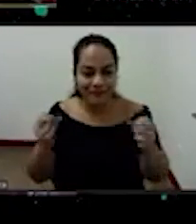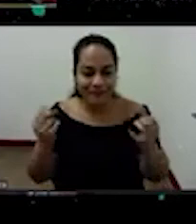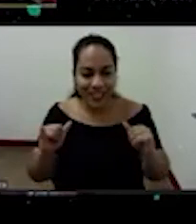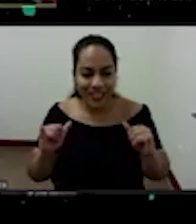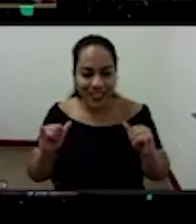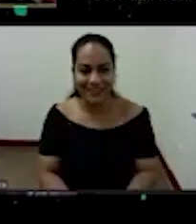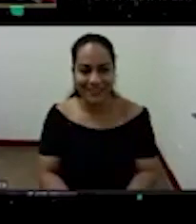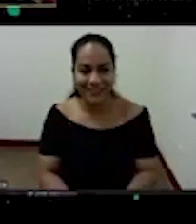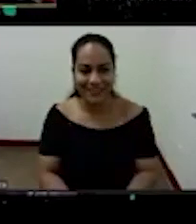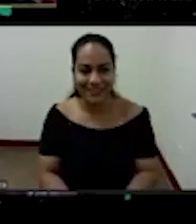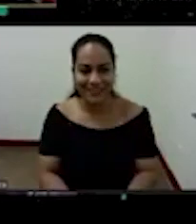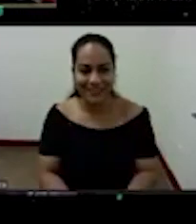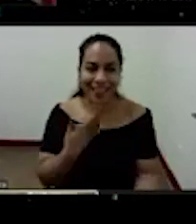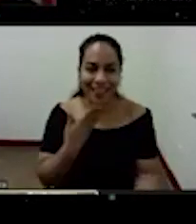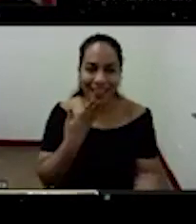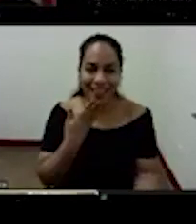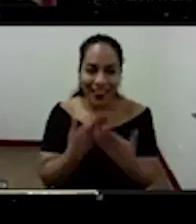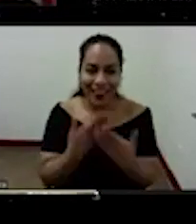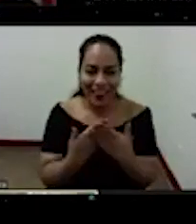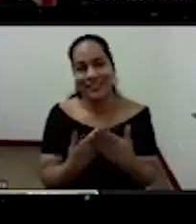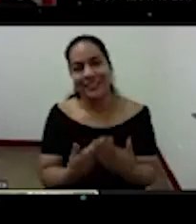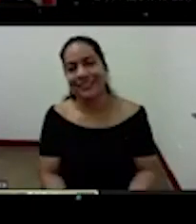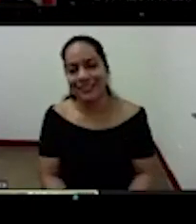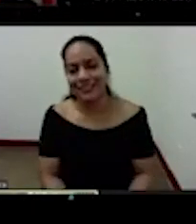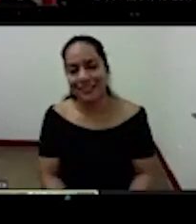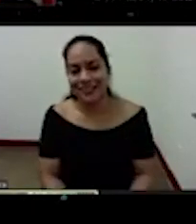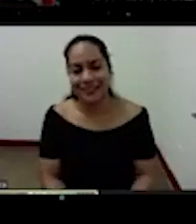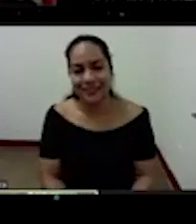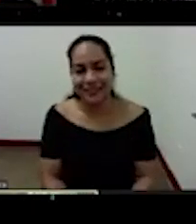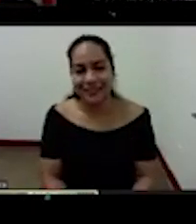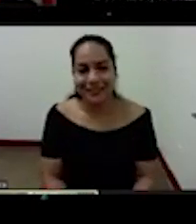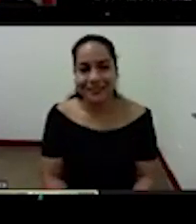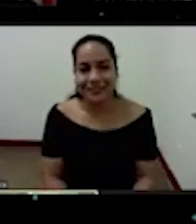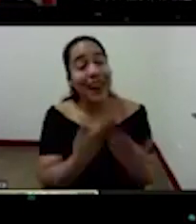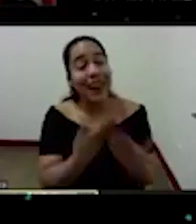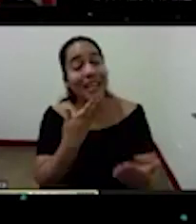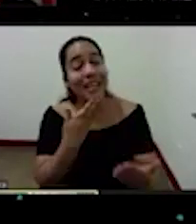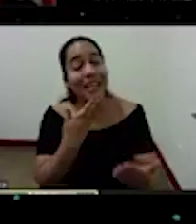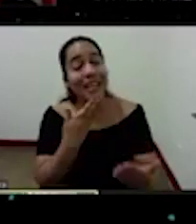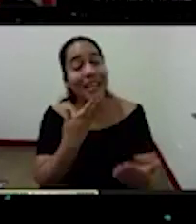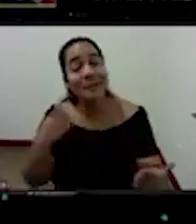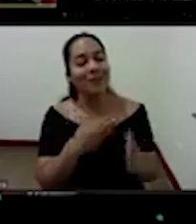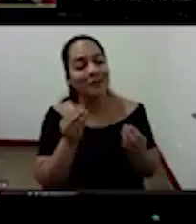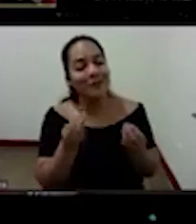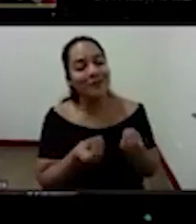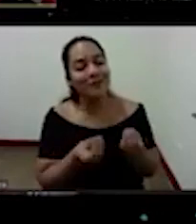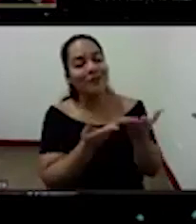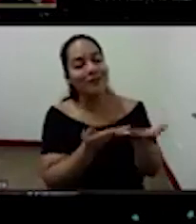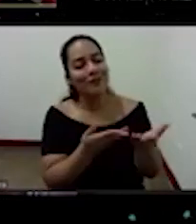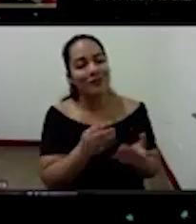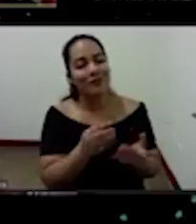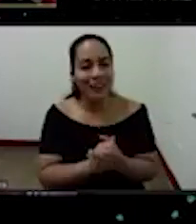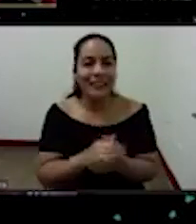muchas gracias mil gracias por tu gracias por la pregunta